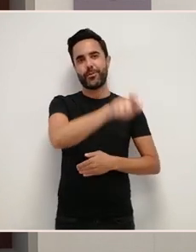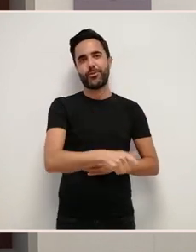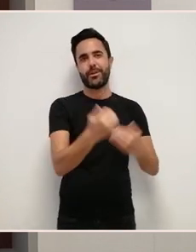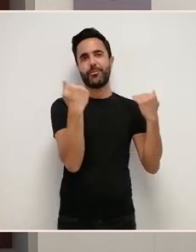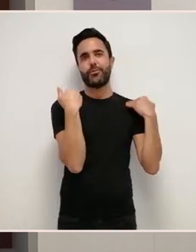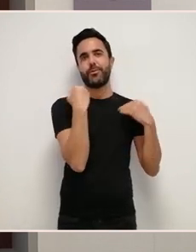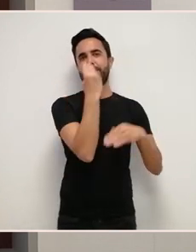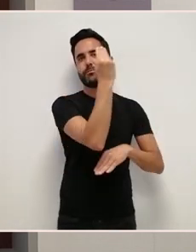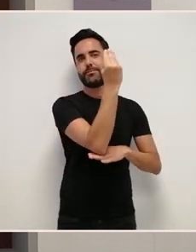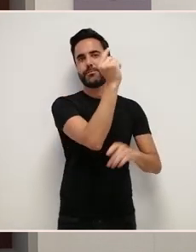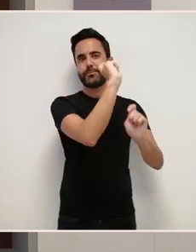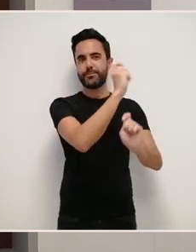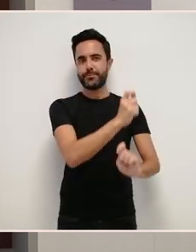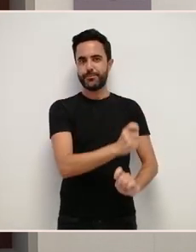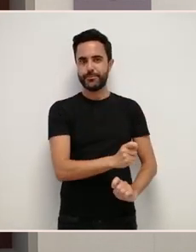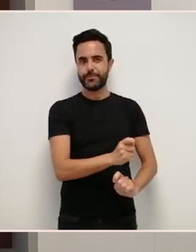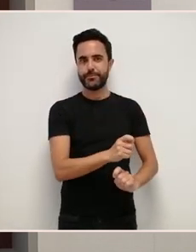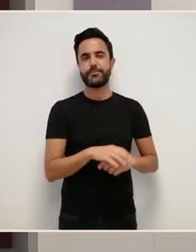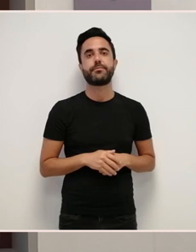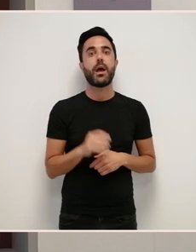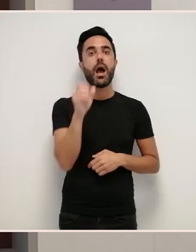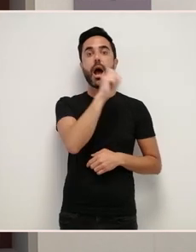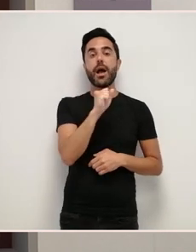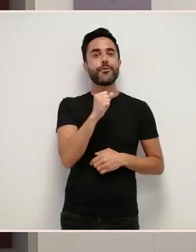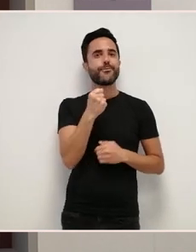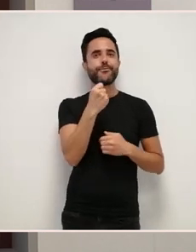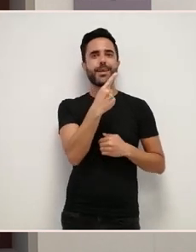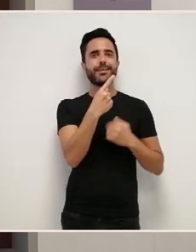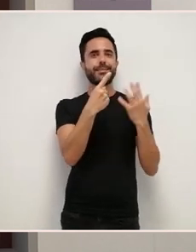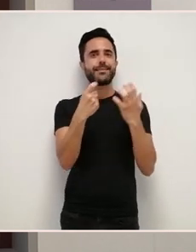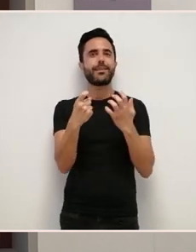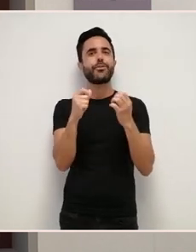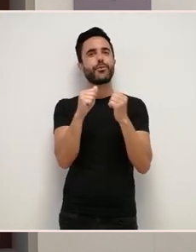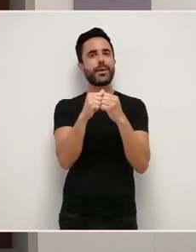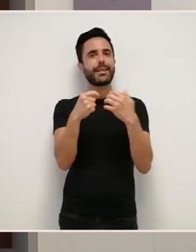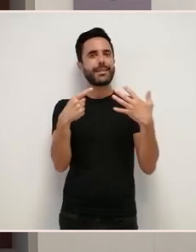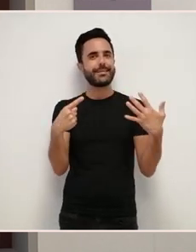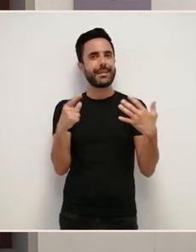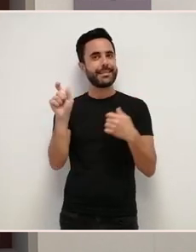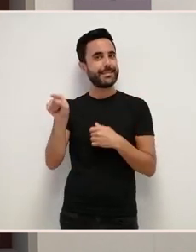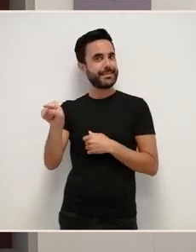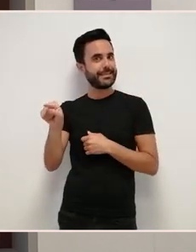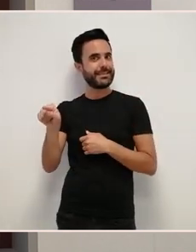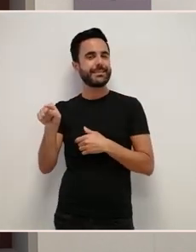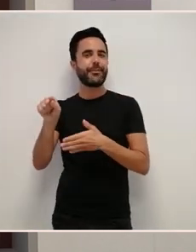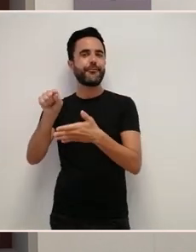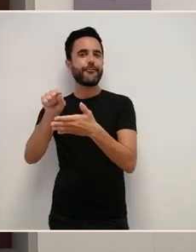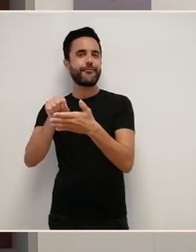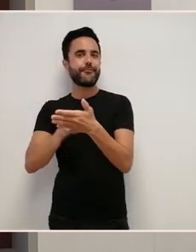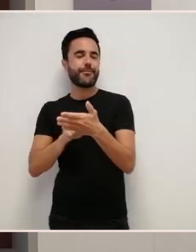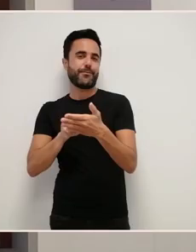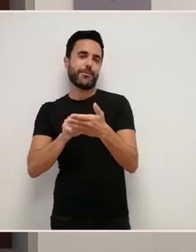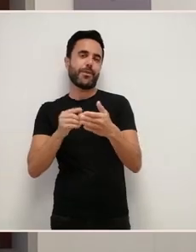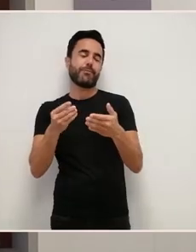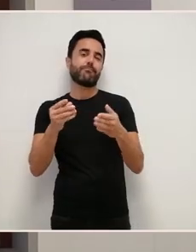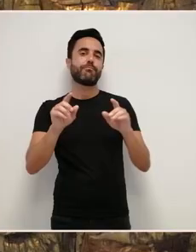os traballos escultóricos E así foi como en 1626, Francisco Lantas asinou o contrato co escultor